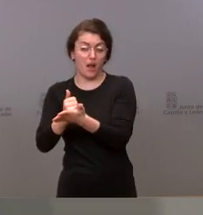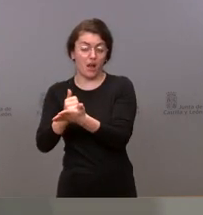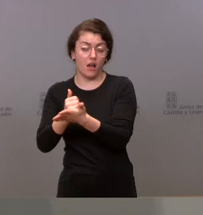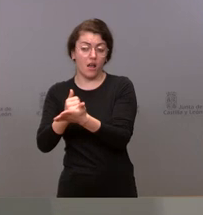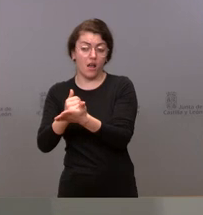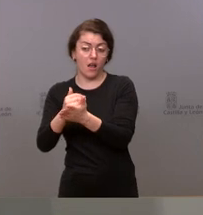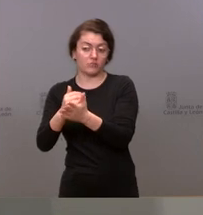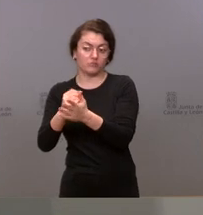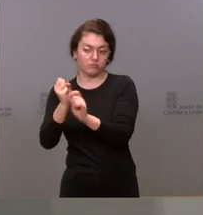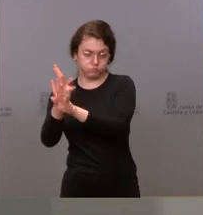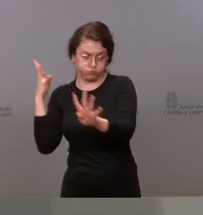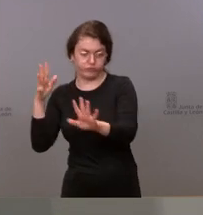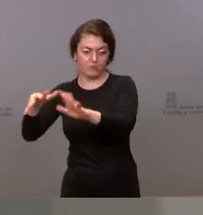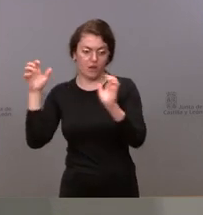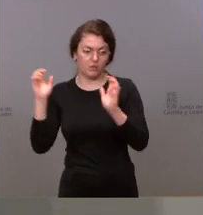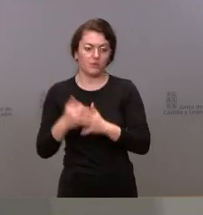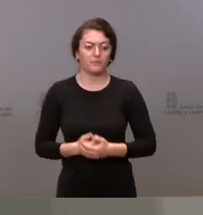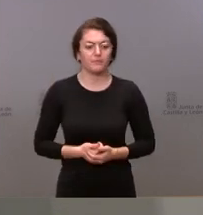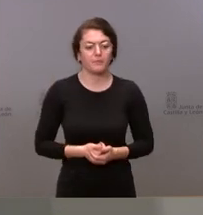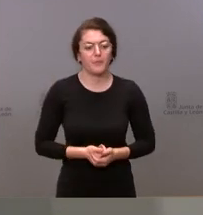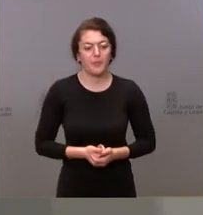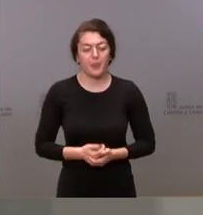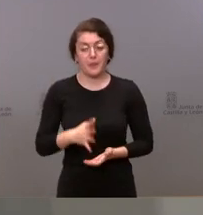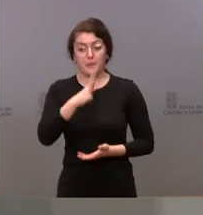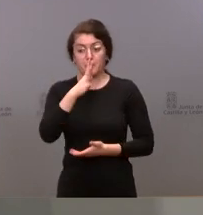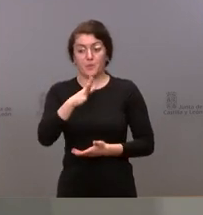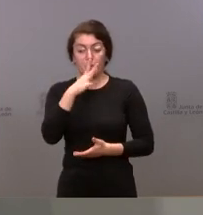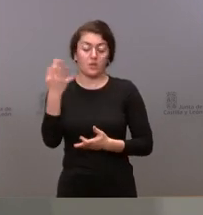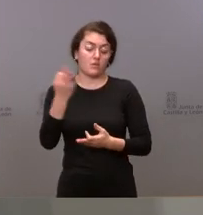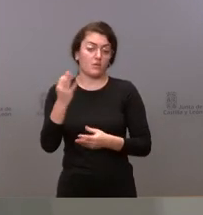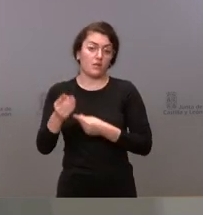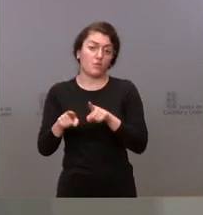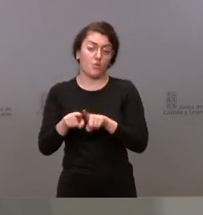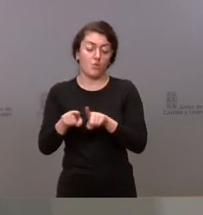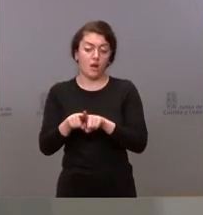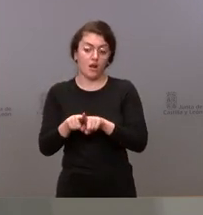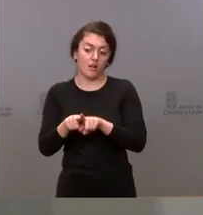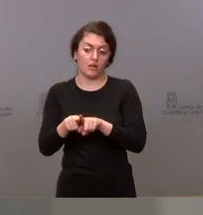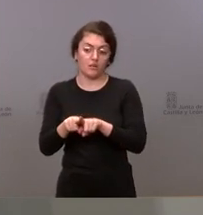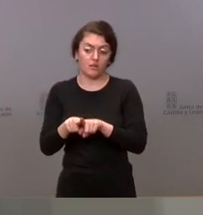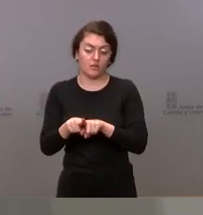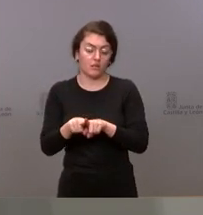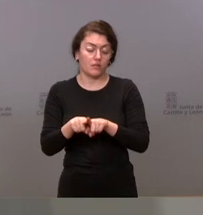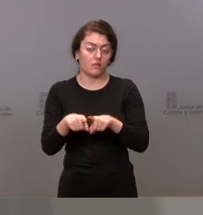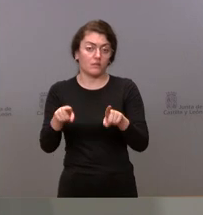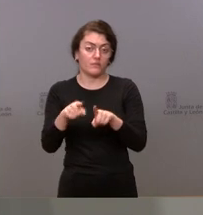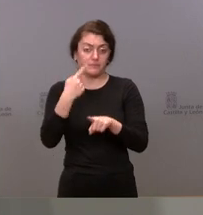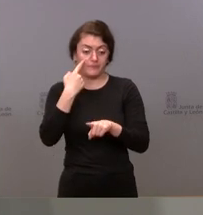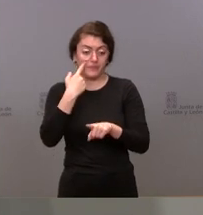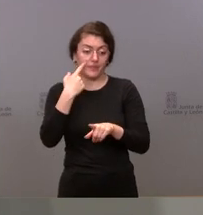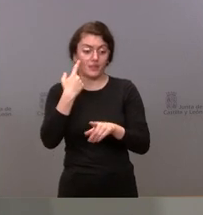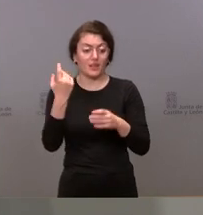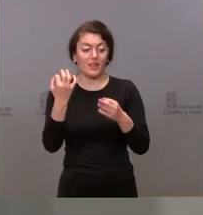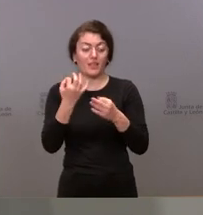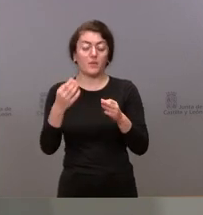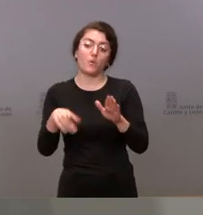lógicamente tenemos que ser compatibles con estas actividades que no podíamos desarrollar en toda su intensidad ¿por qué? porque hay que seguir manteniendo